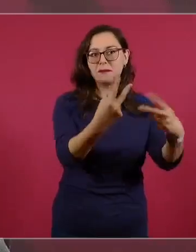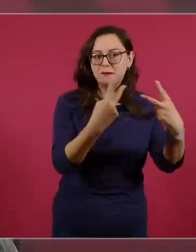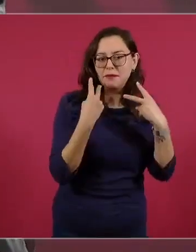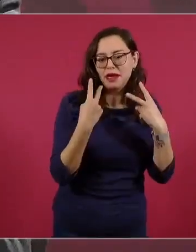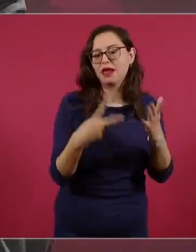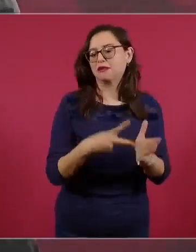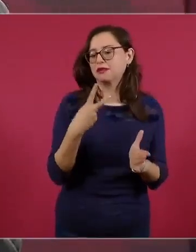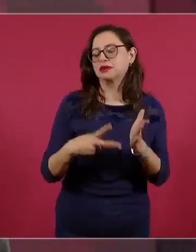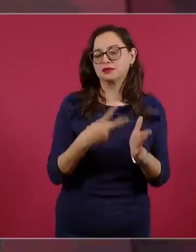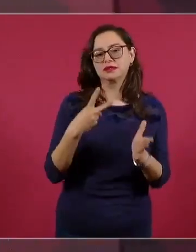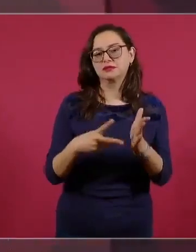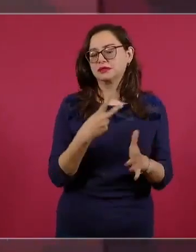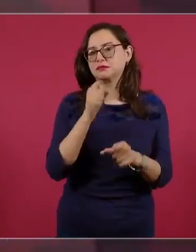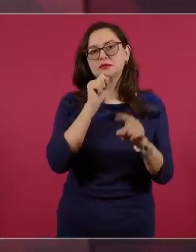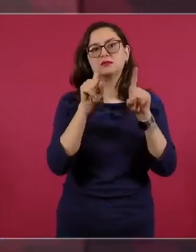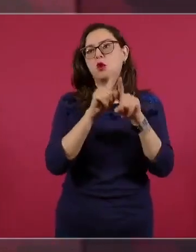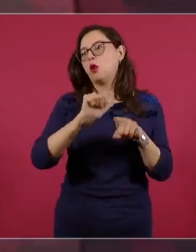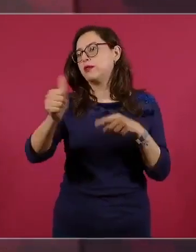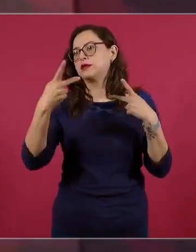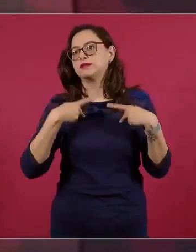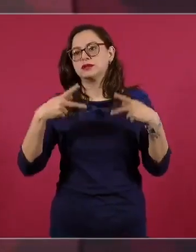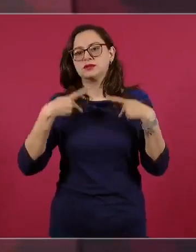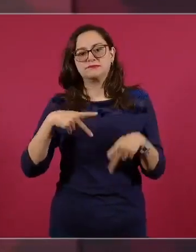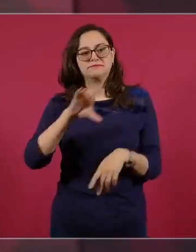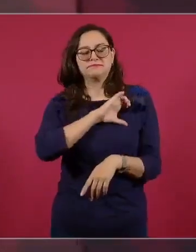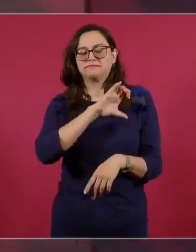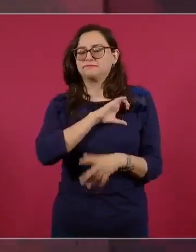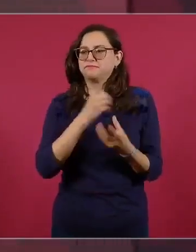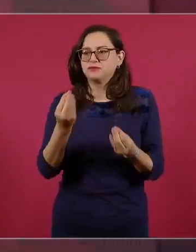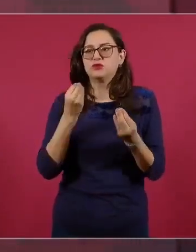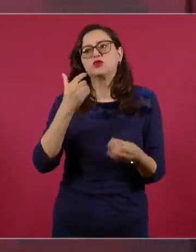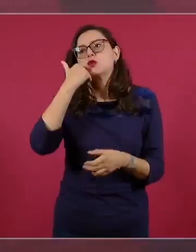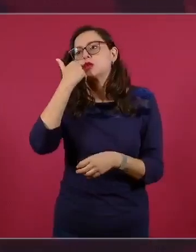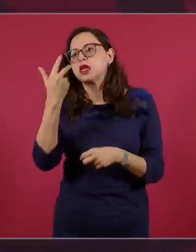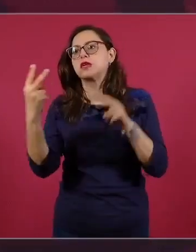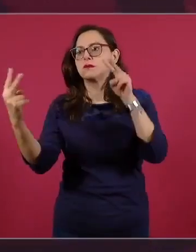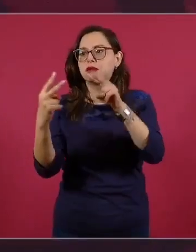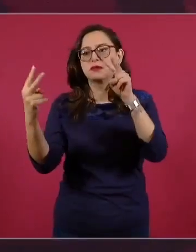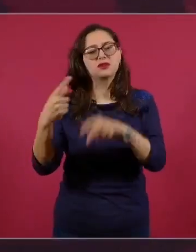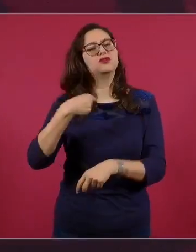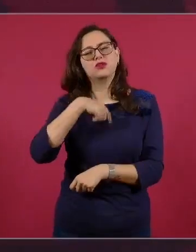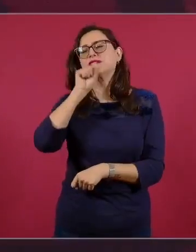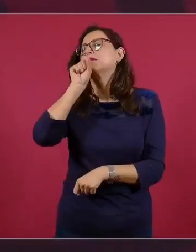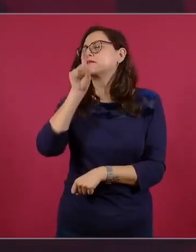Hay mucha gente que me quiere como los quiero yo,